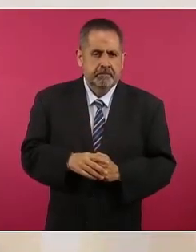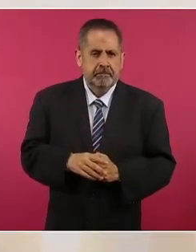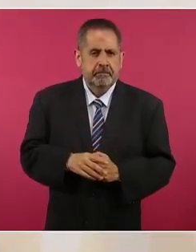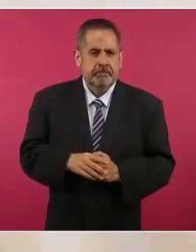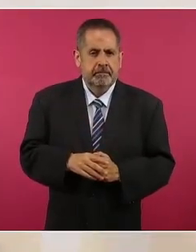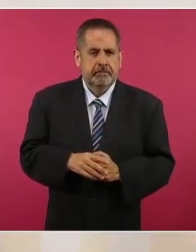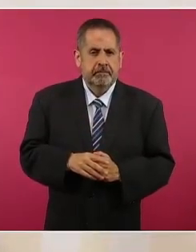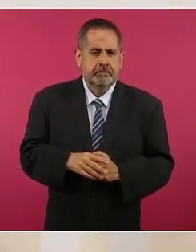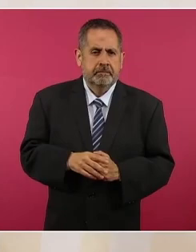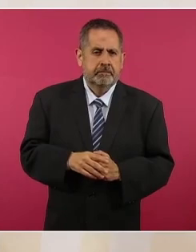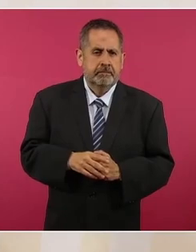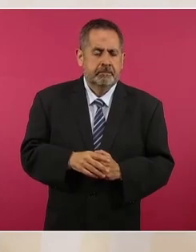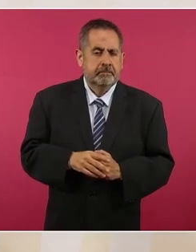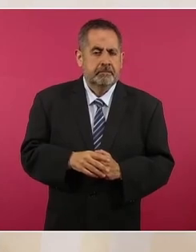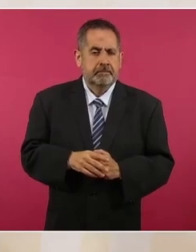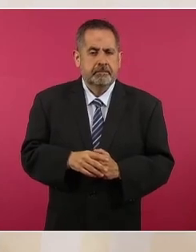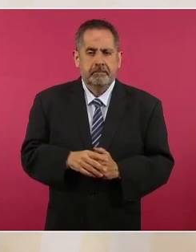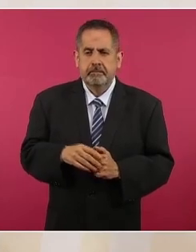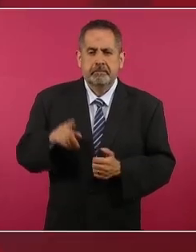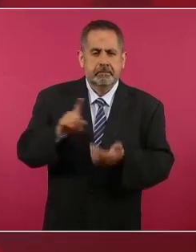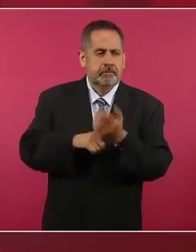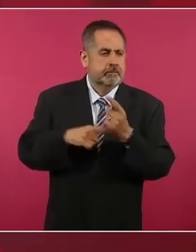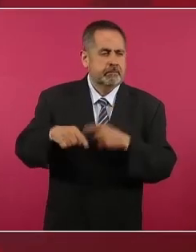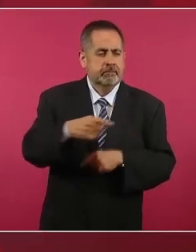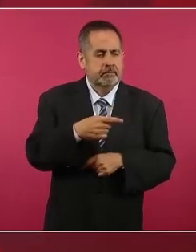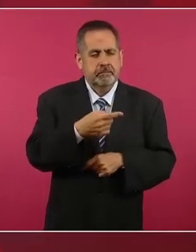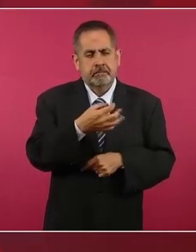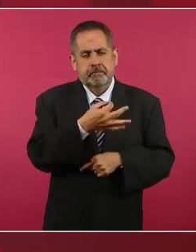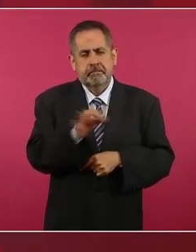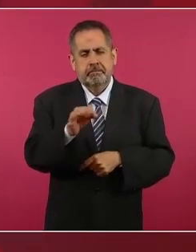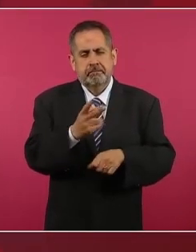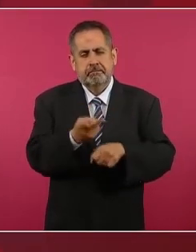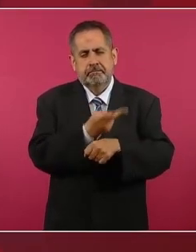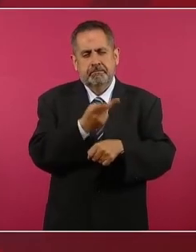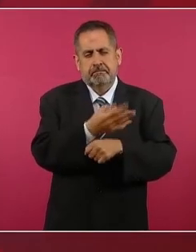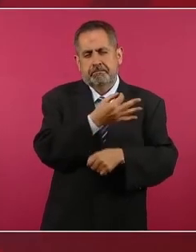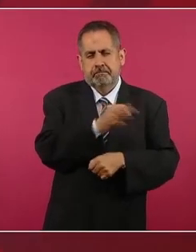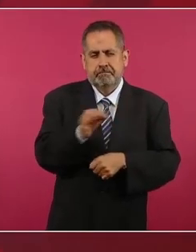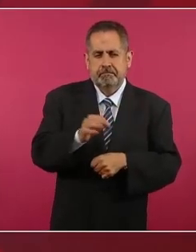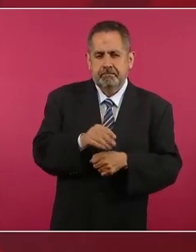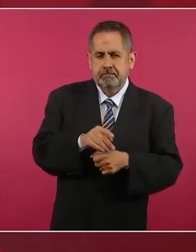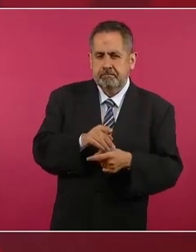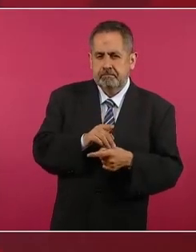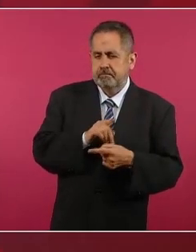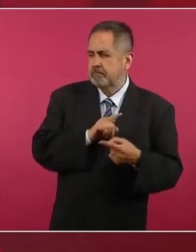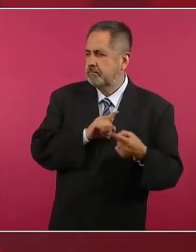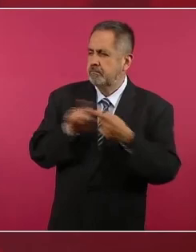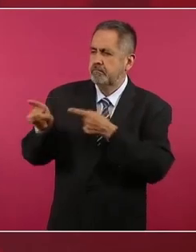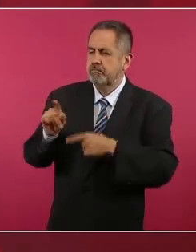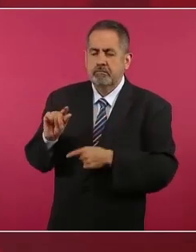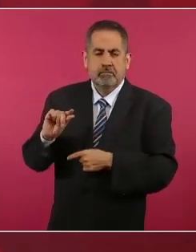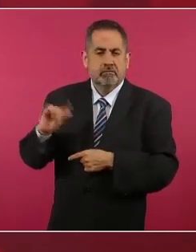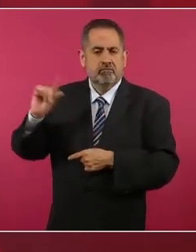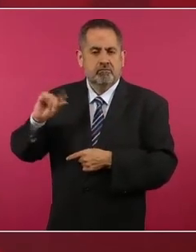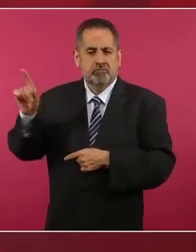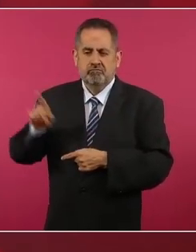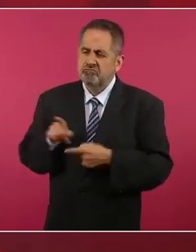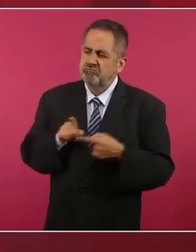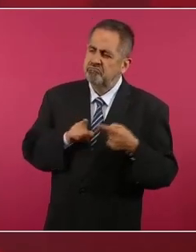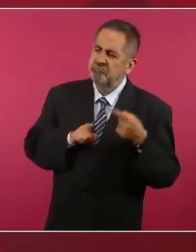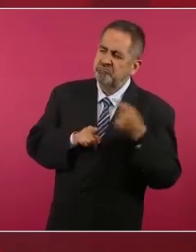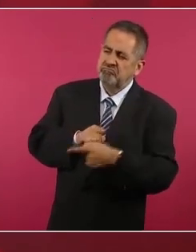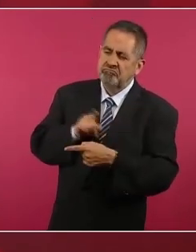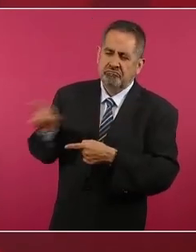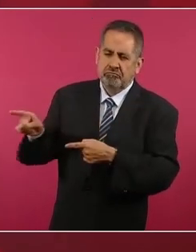de manera grosera traten a servidores públicos del